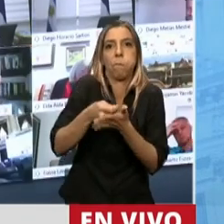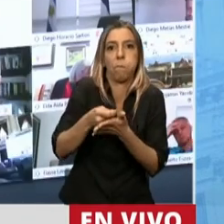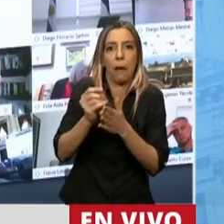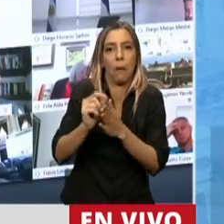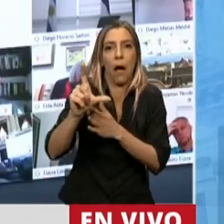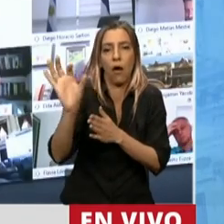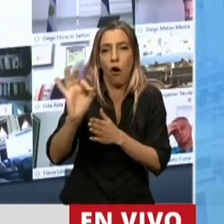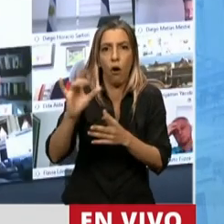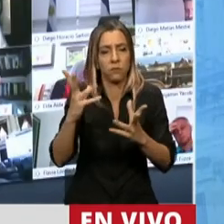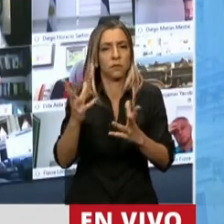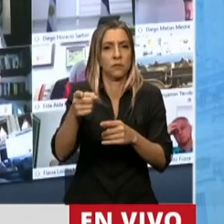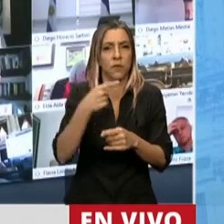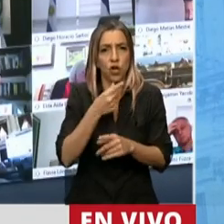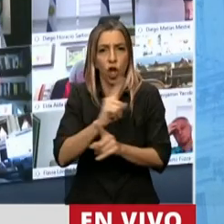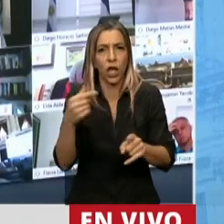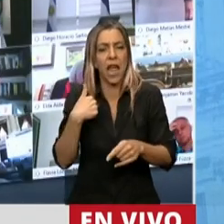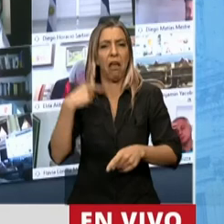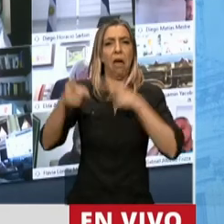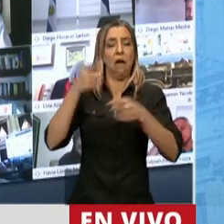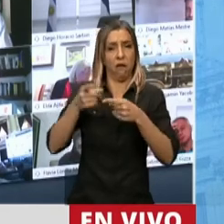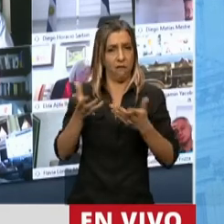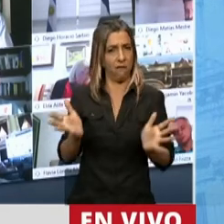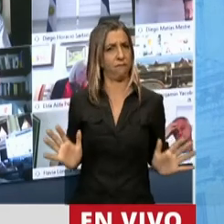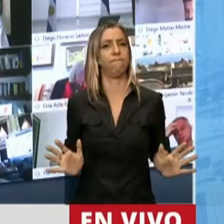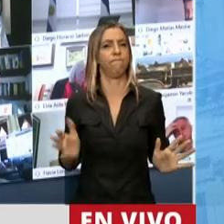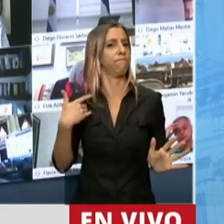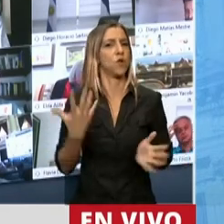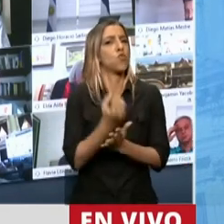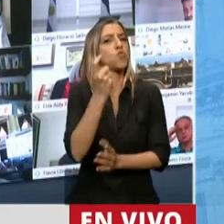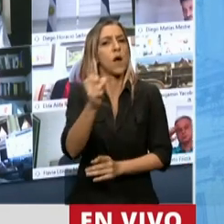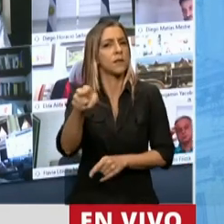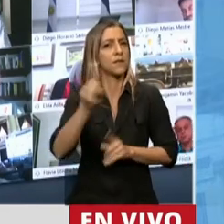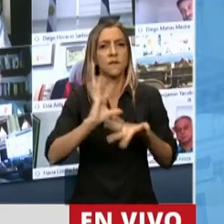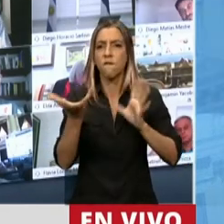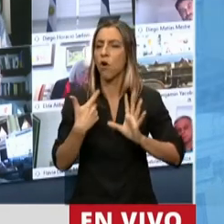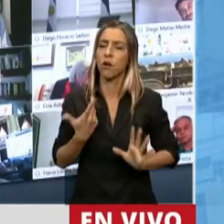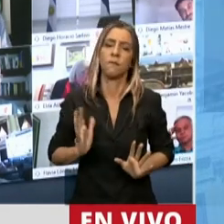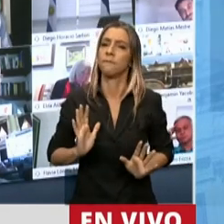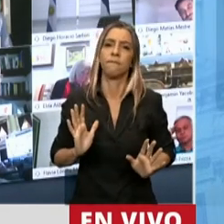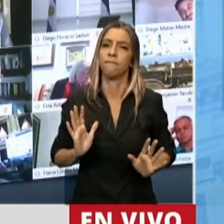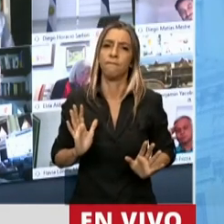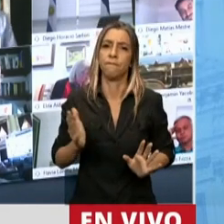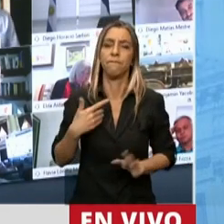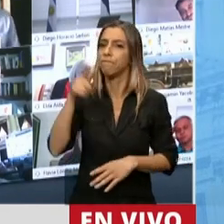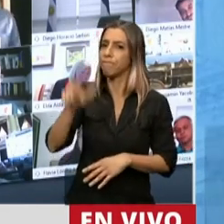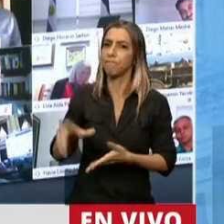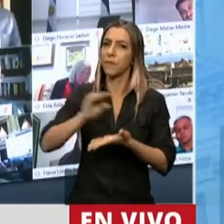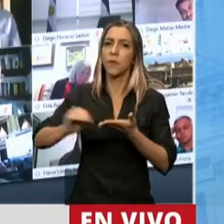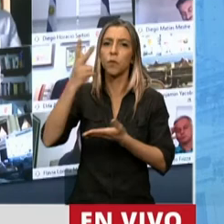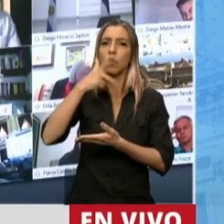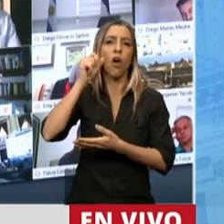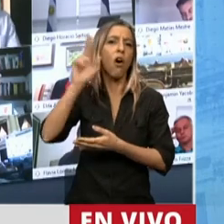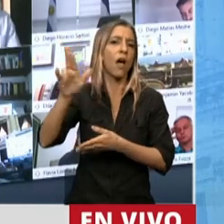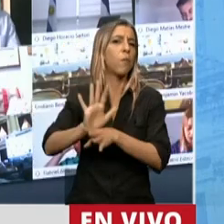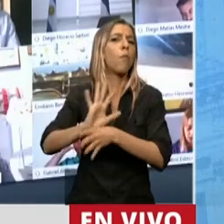creo que es inaceptable que el diputado Carlos Heller haya sido víctima víctima de este tipo de